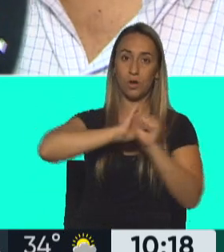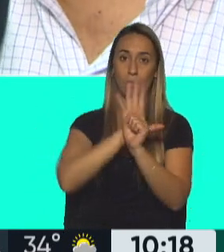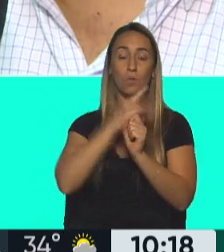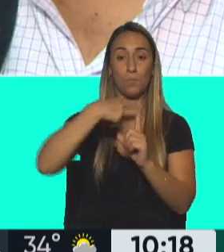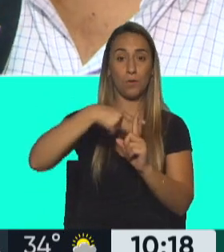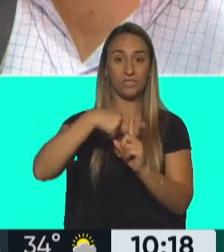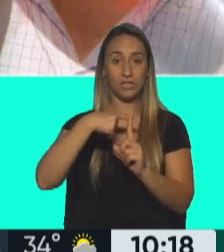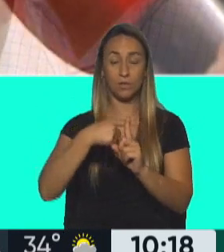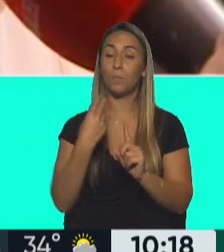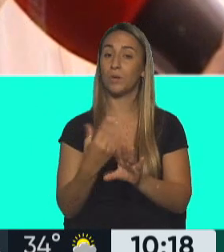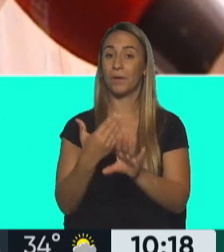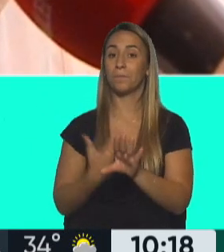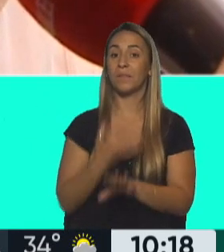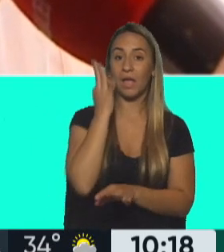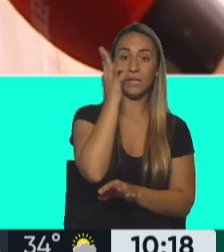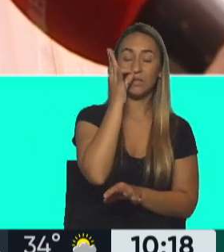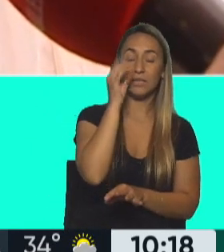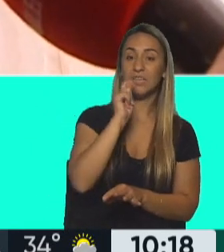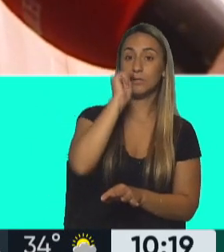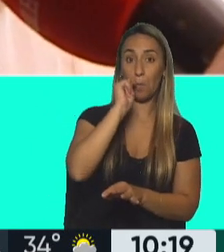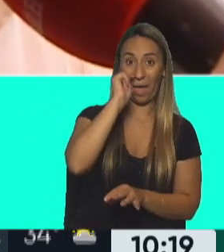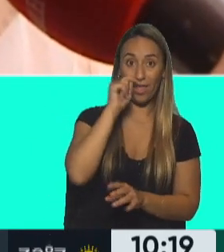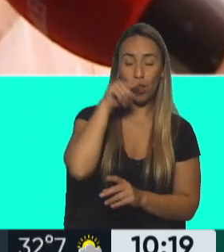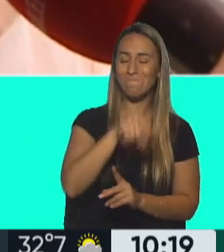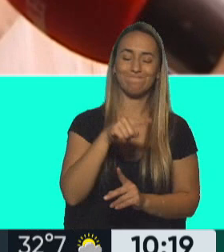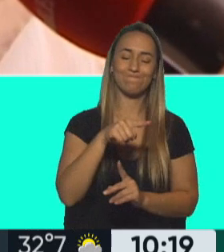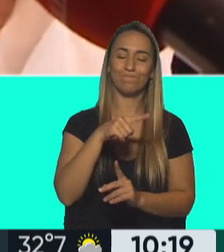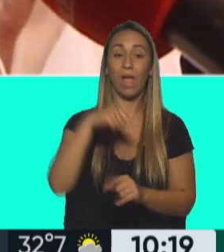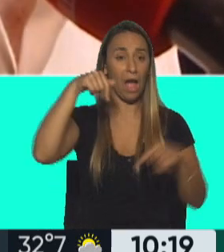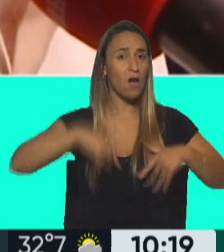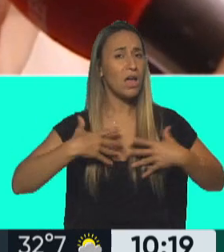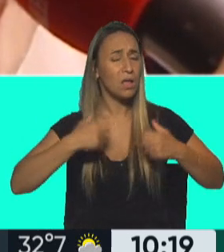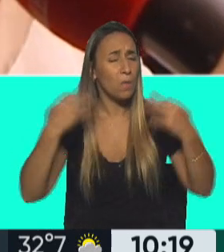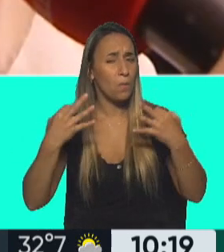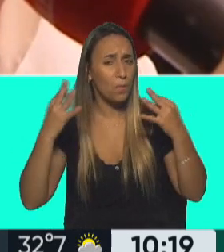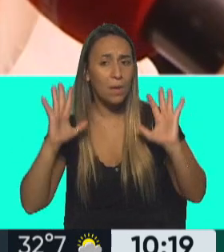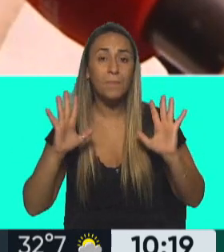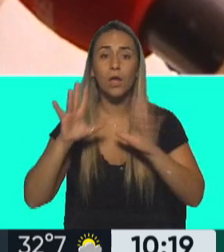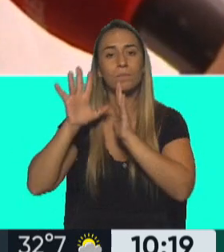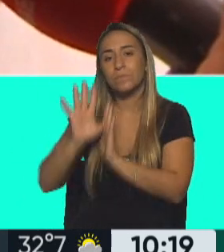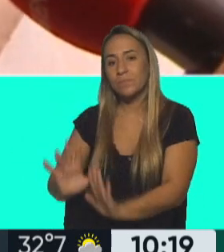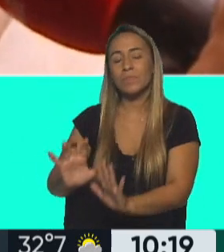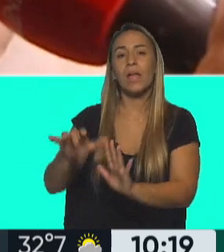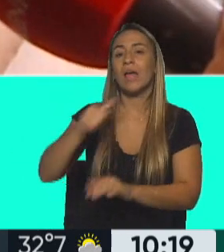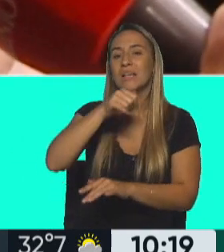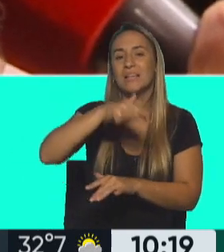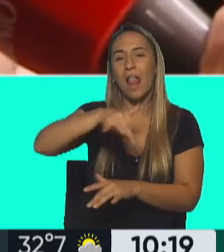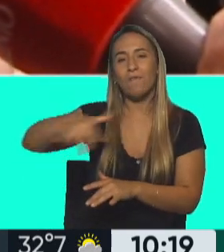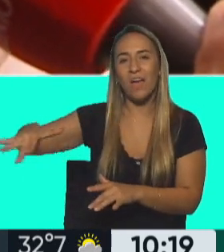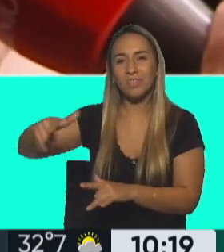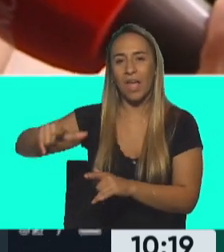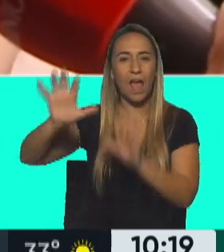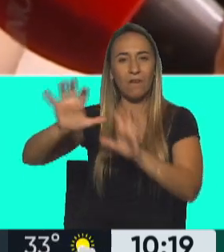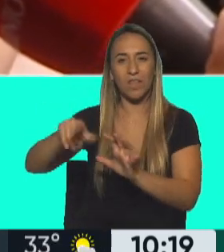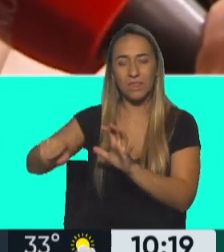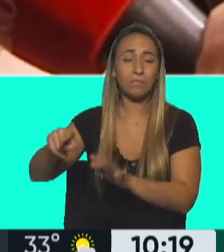test que le realizaron a la vicepresidenta de la nación y en este momento, en buen estado de salud, se encuentra en el calafate con lo que el encuentro del